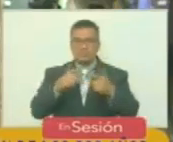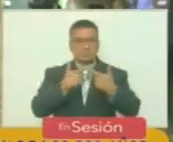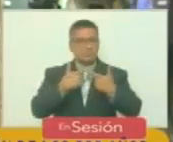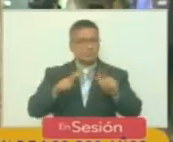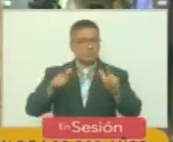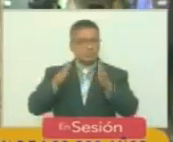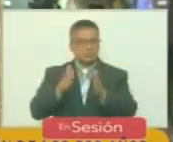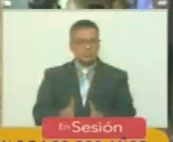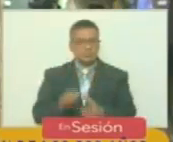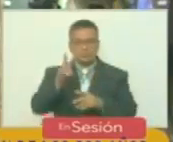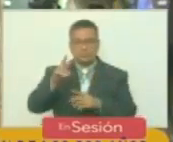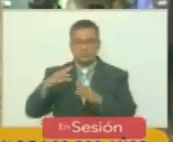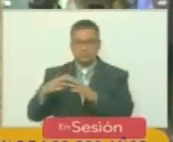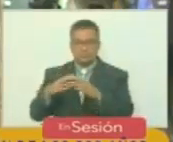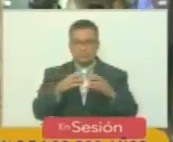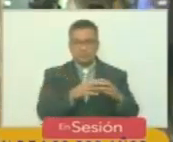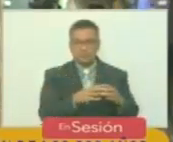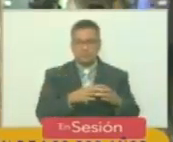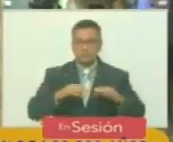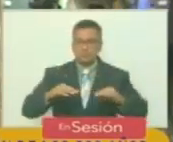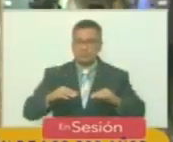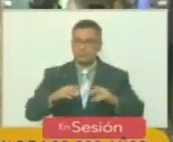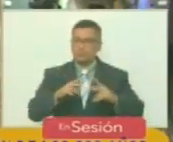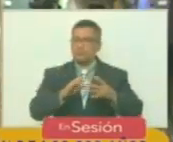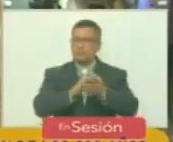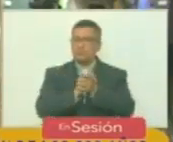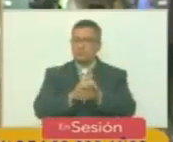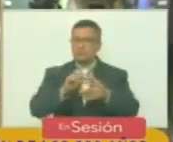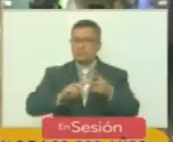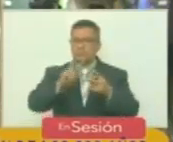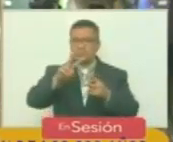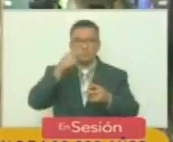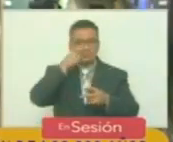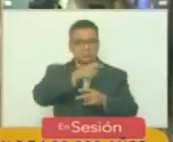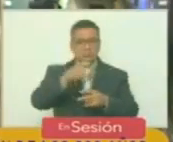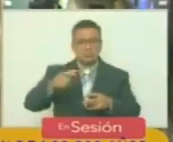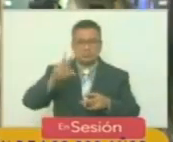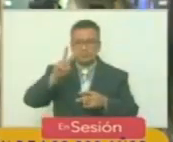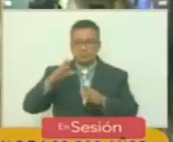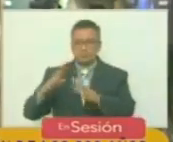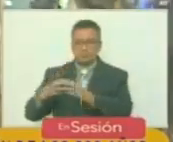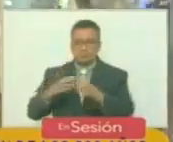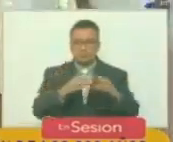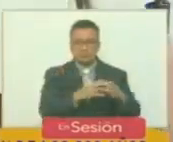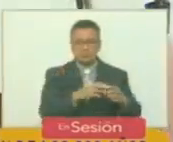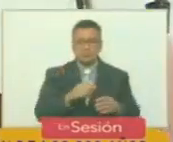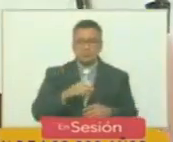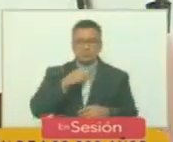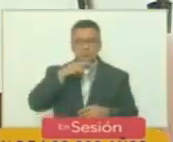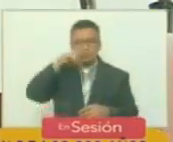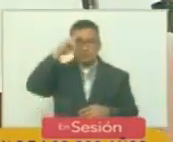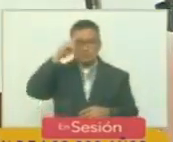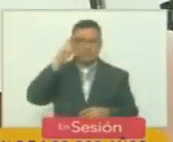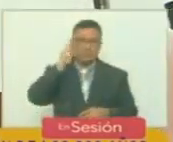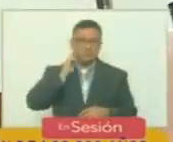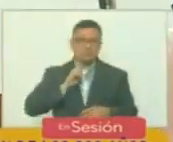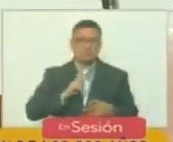bicentenario del encuentro de dos pueblos el padre Bolívar